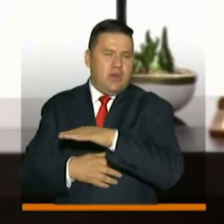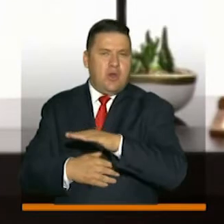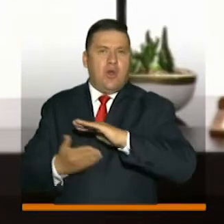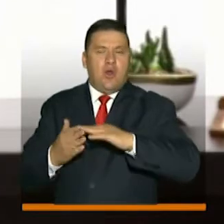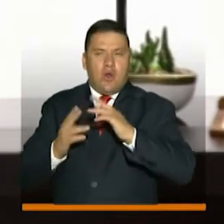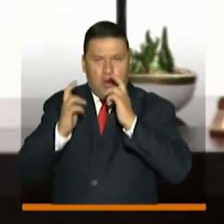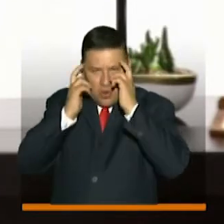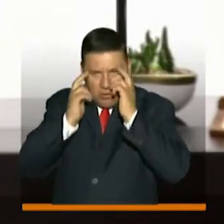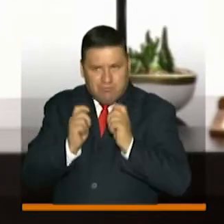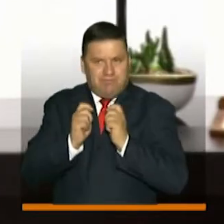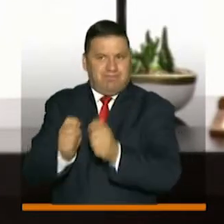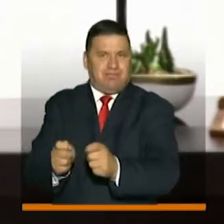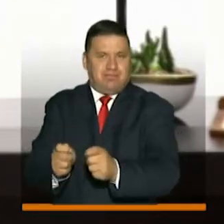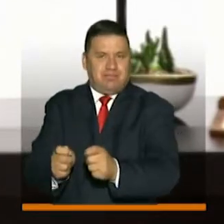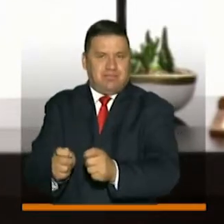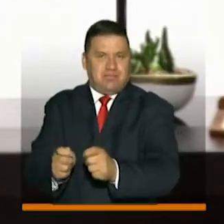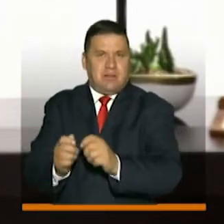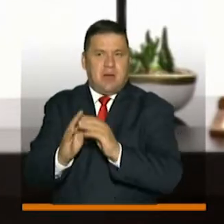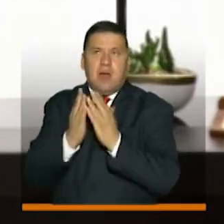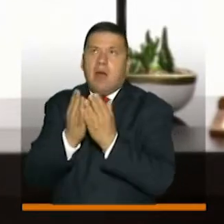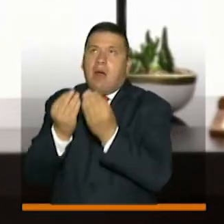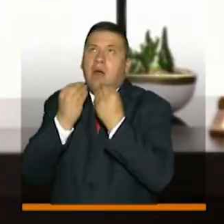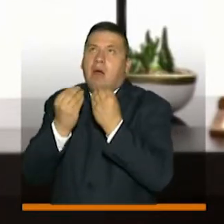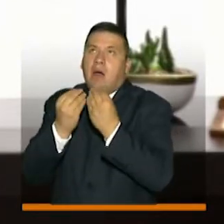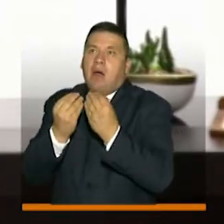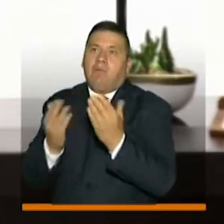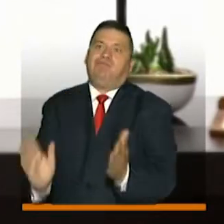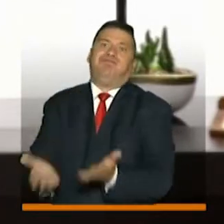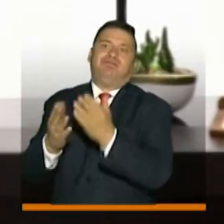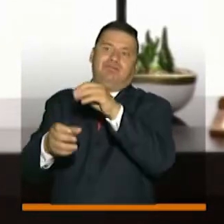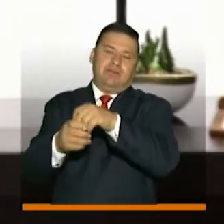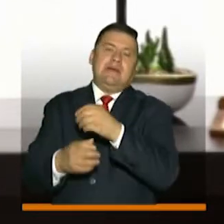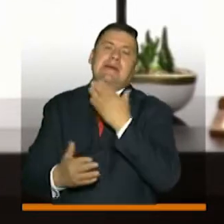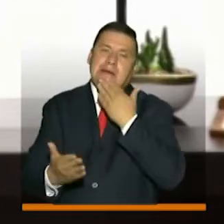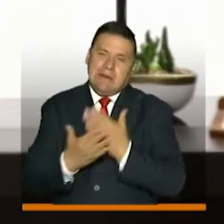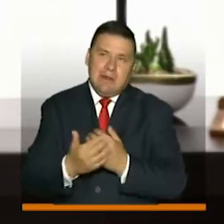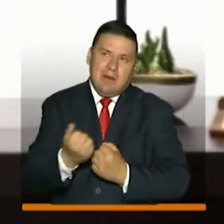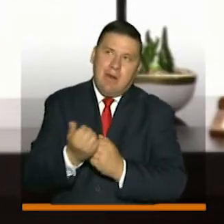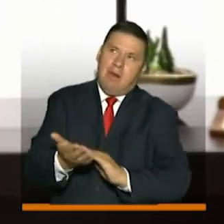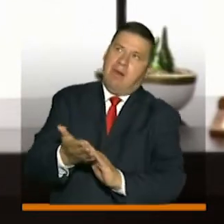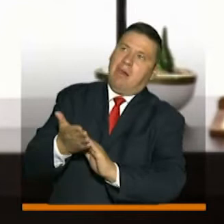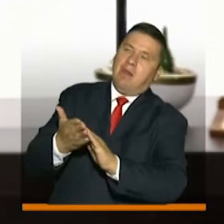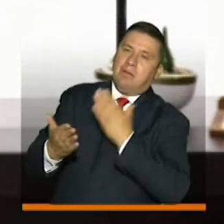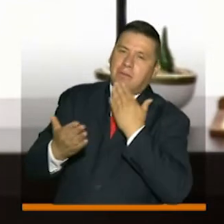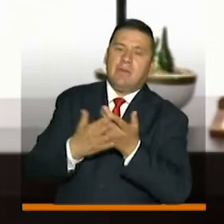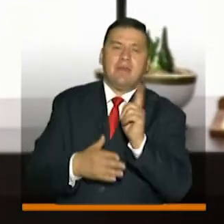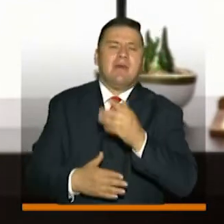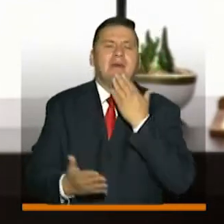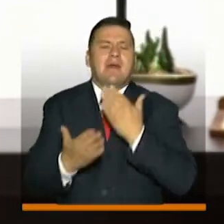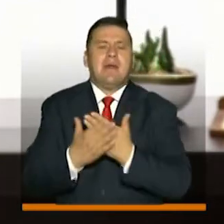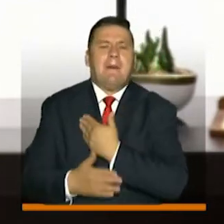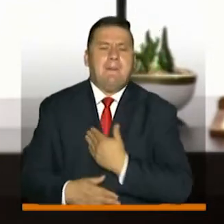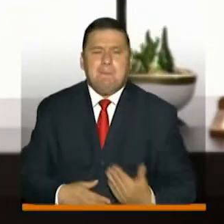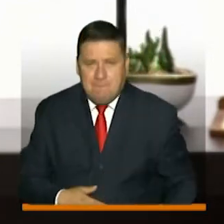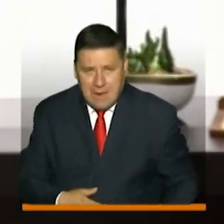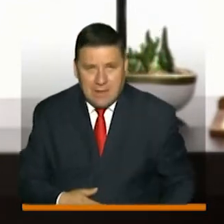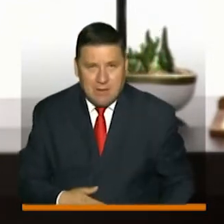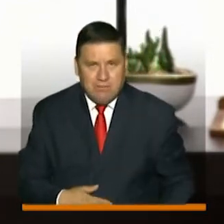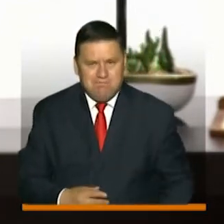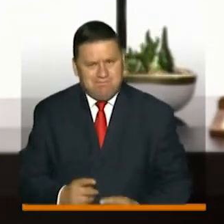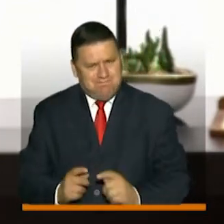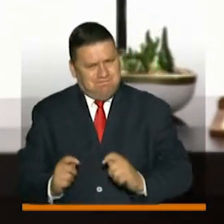el conocimiento adquirido allí en las aulas escolares. También quiero agradecerle, señor presidente, porque la